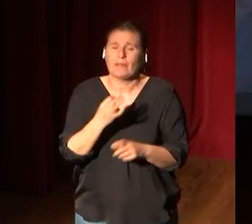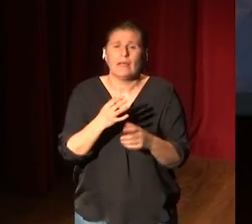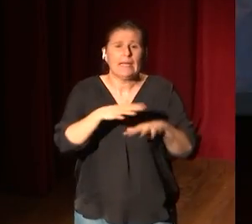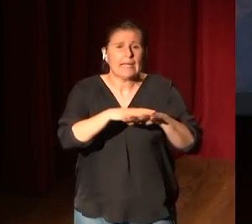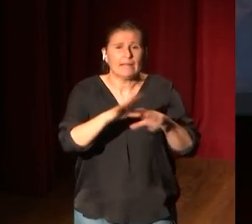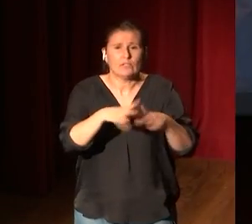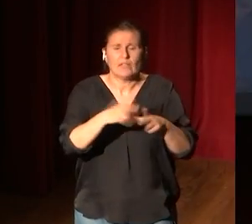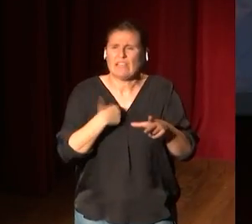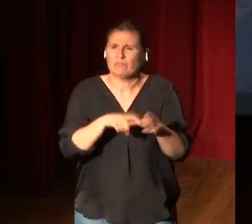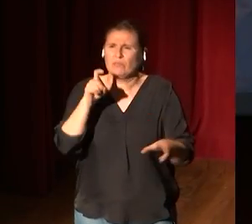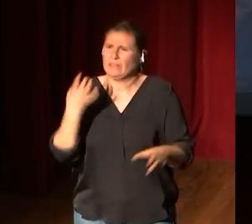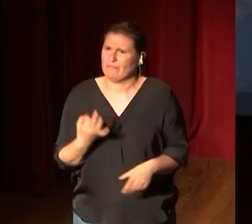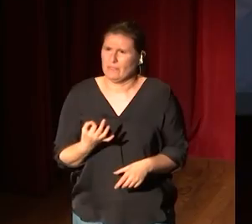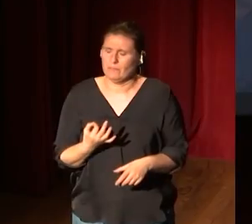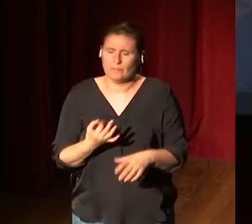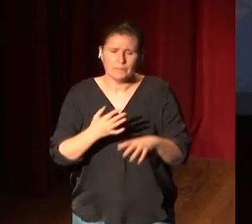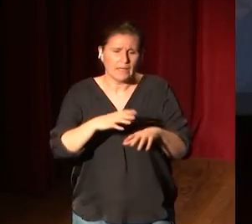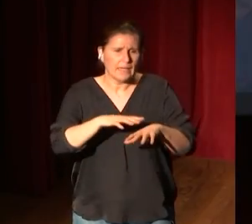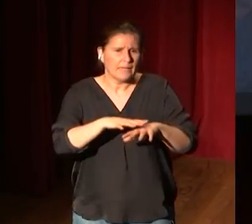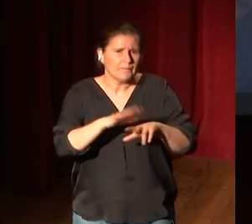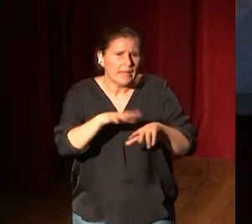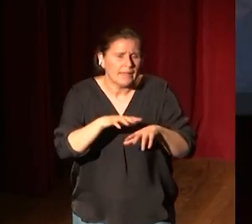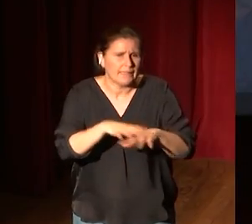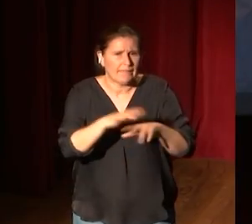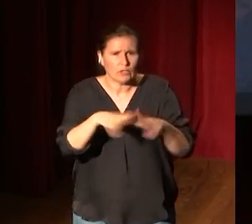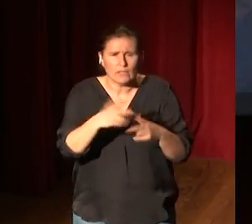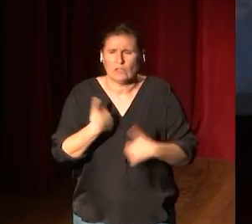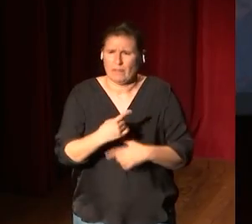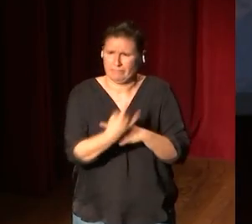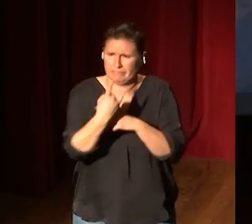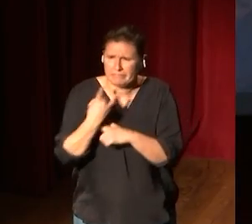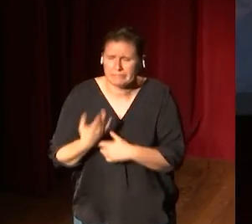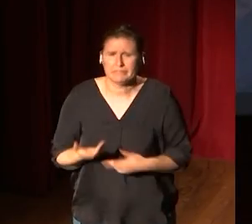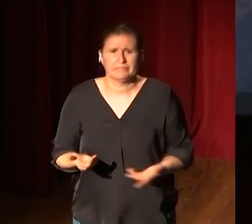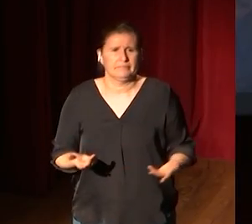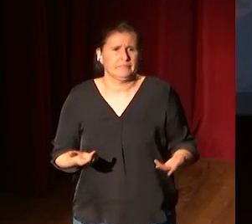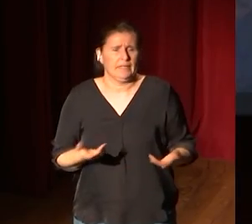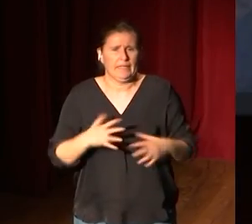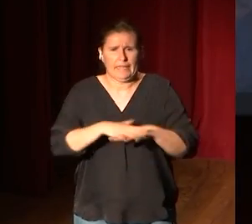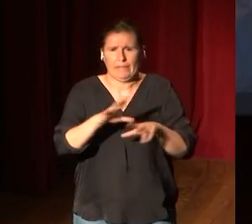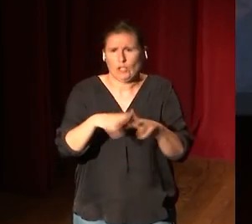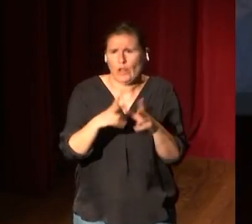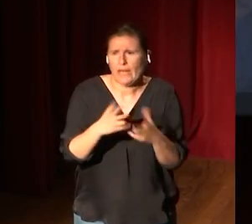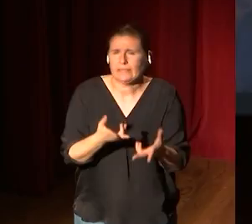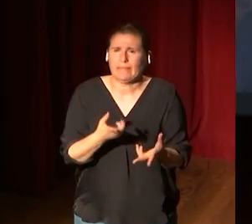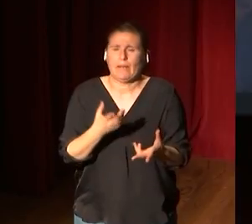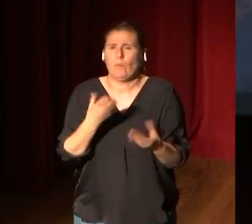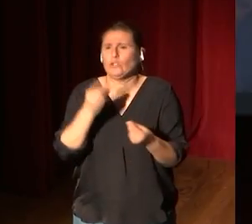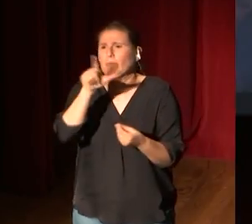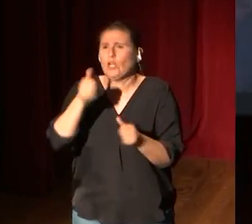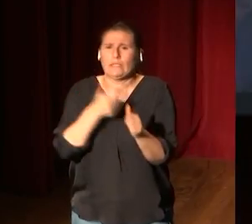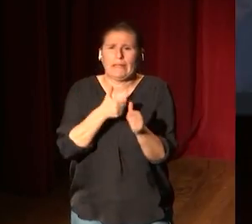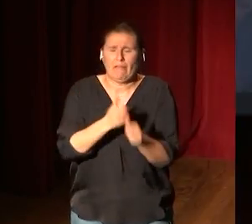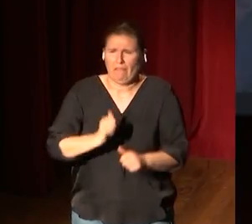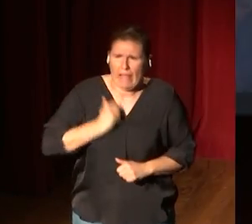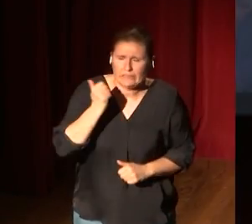porque ya estaba bien, porque las redes sociales nos habían mentido, porque no había un, porque había muchos seguidores que eran